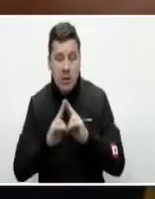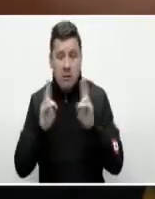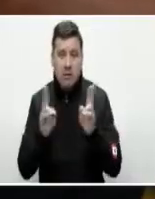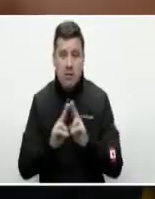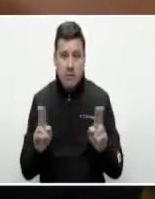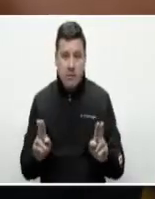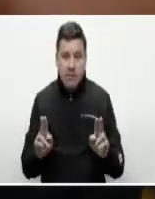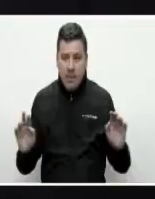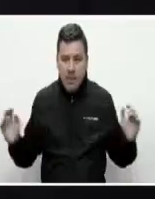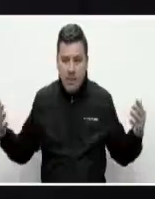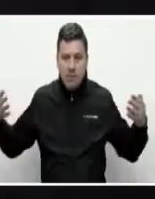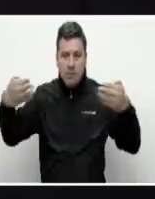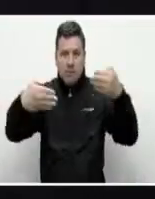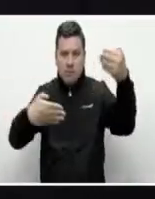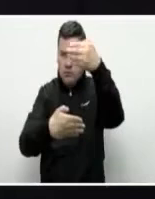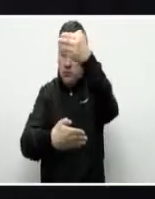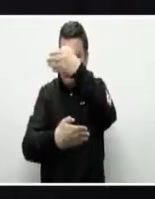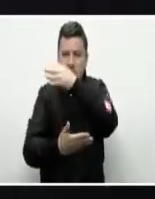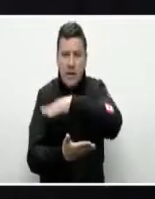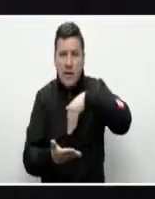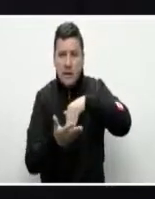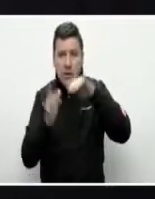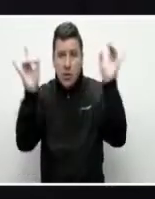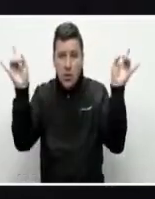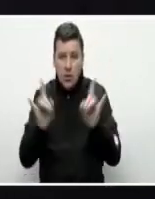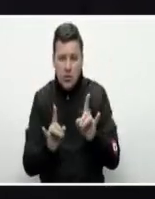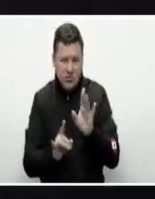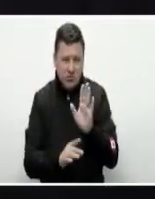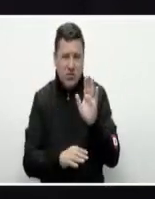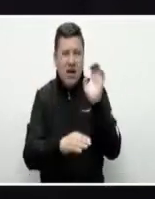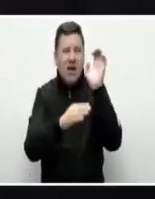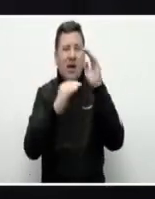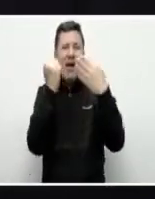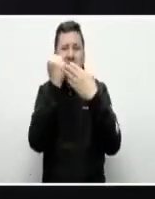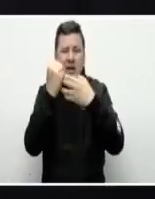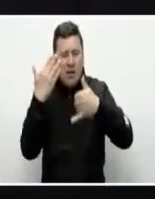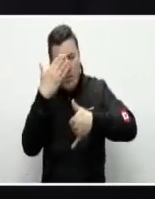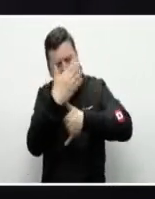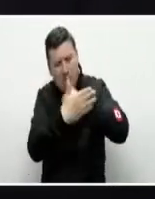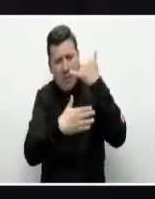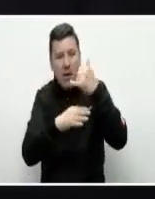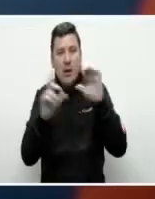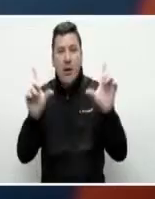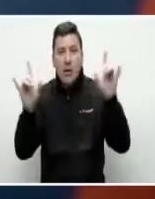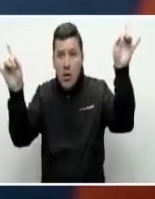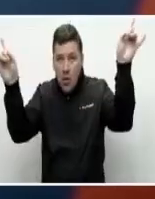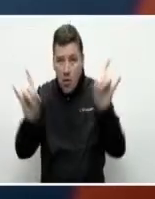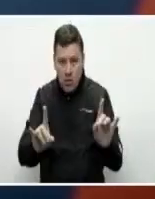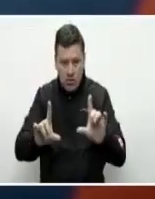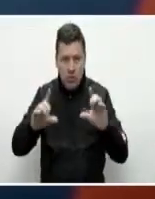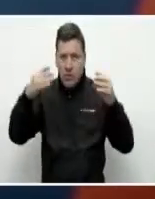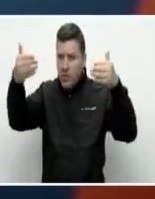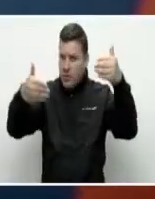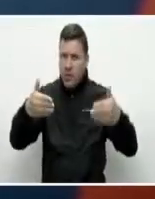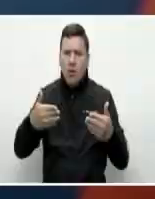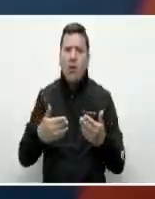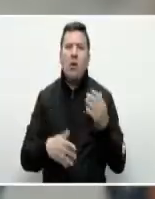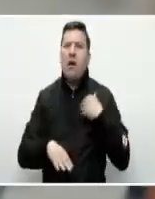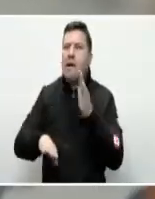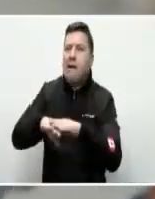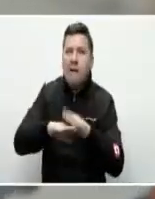reúne para con todos los centros que se integran en ella vislumbrar cuáles son las nuevas